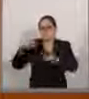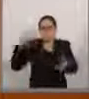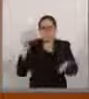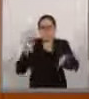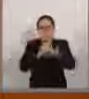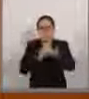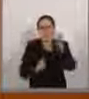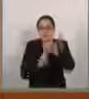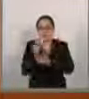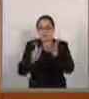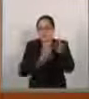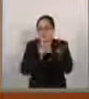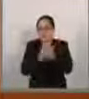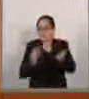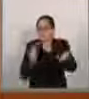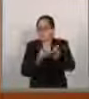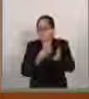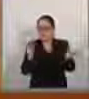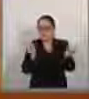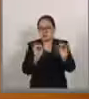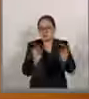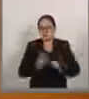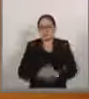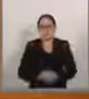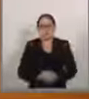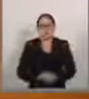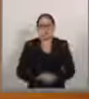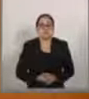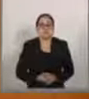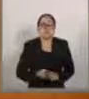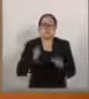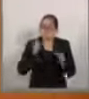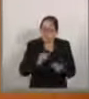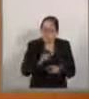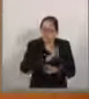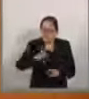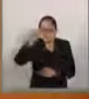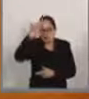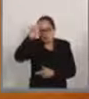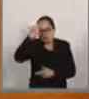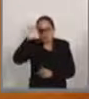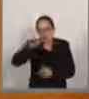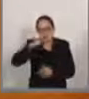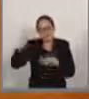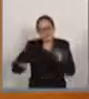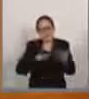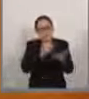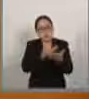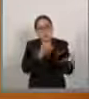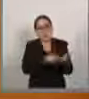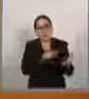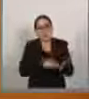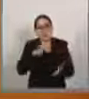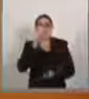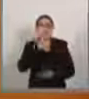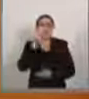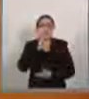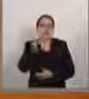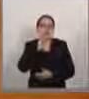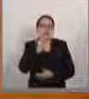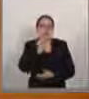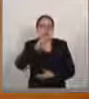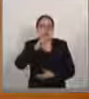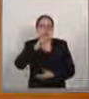nueva ley que nos manda la Cámara. No dejo de reconocer que lo que ha planteado la senadora Garza ha sido